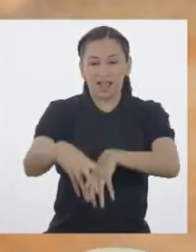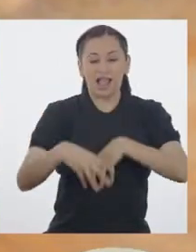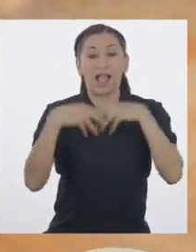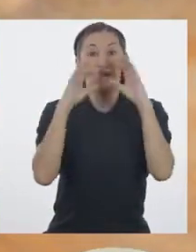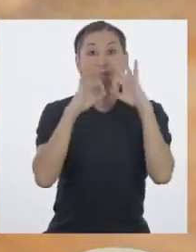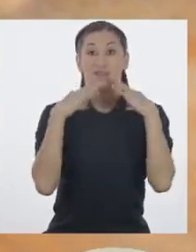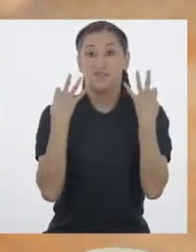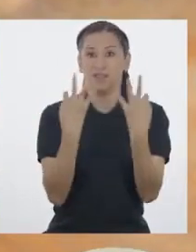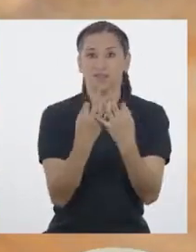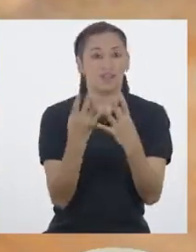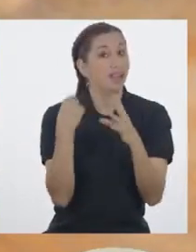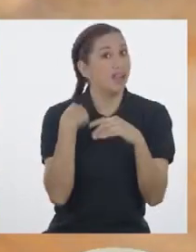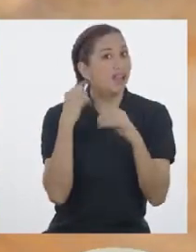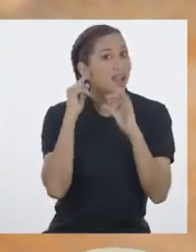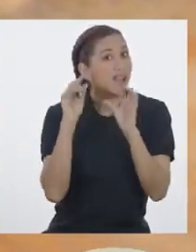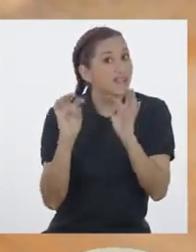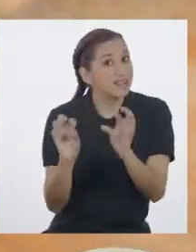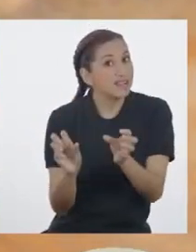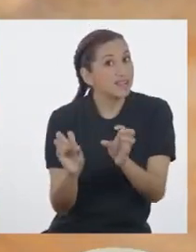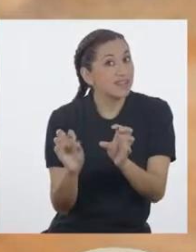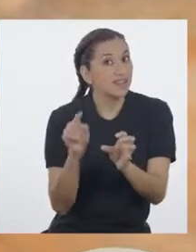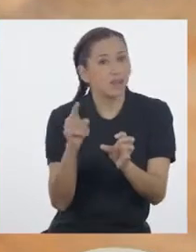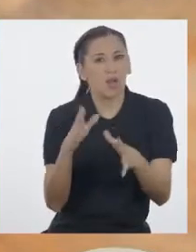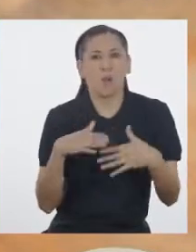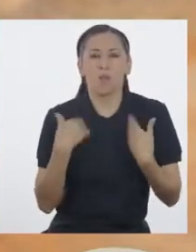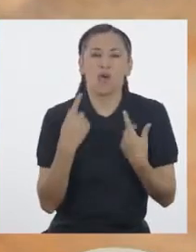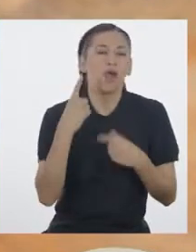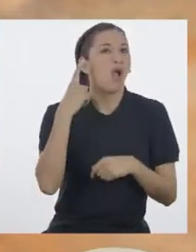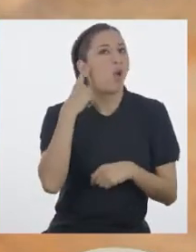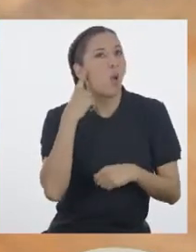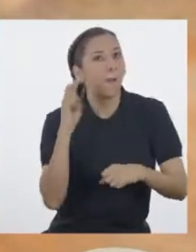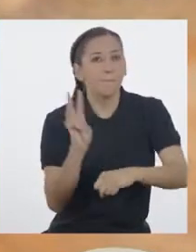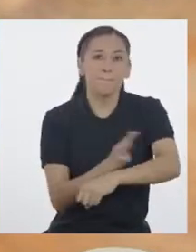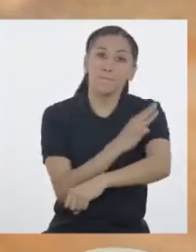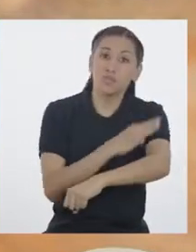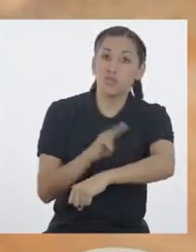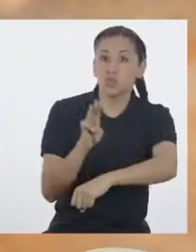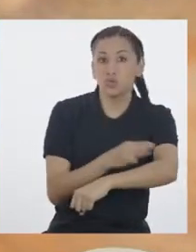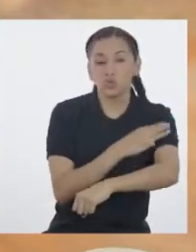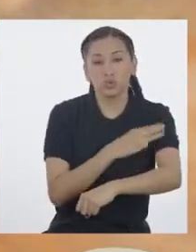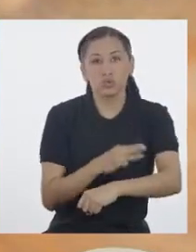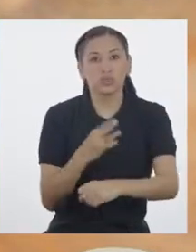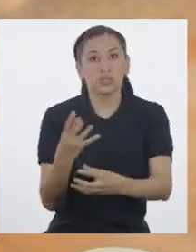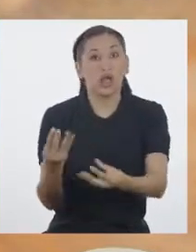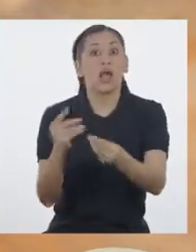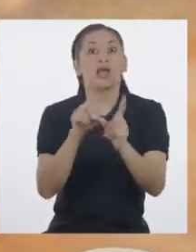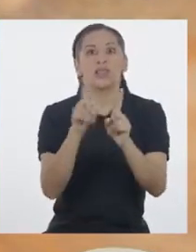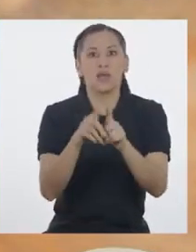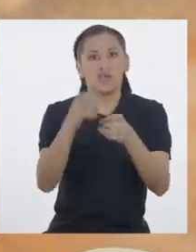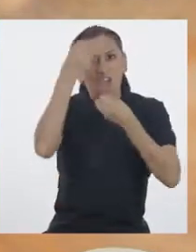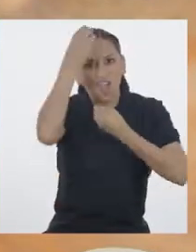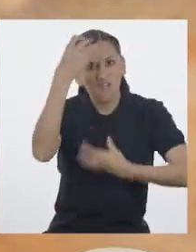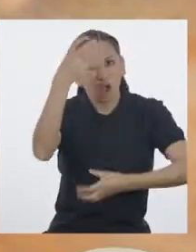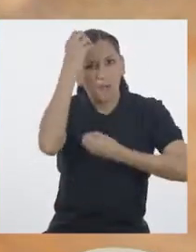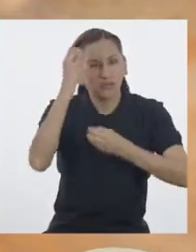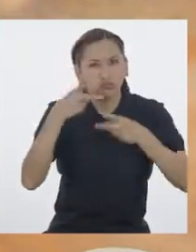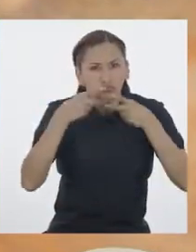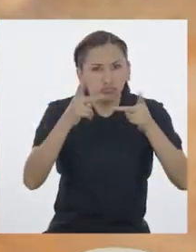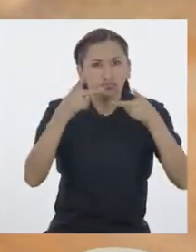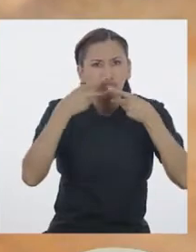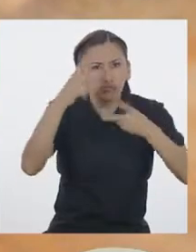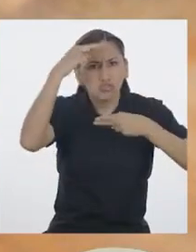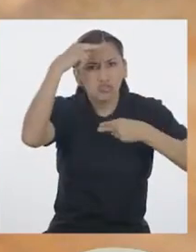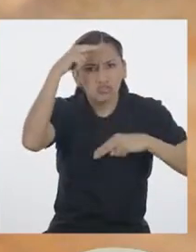Por la radio podíamos escuchar música, mantenernos informados Y